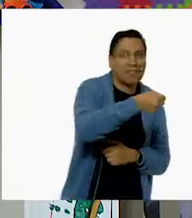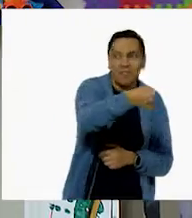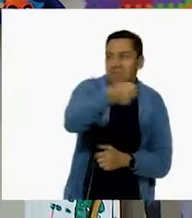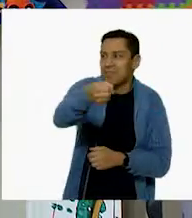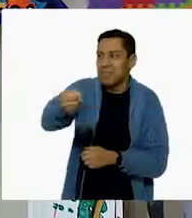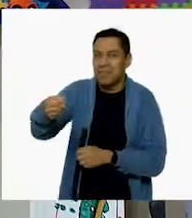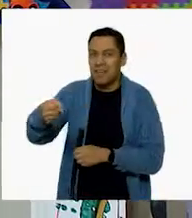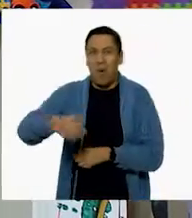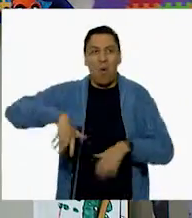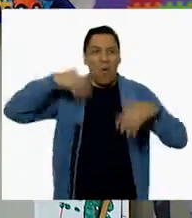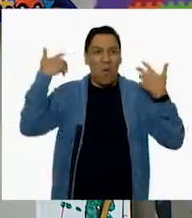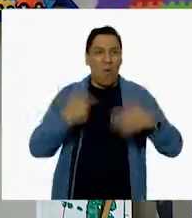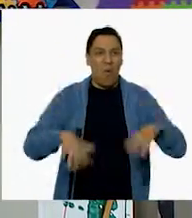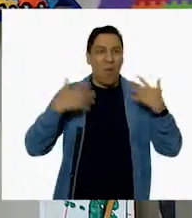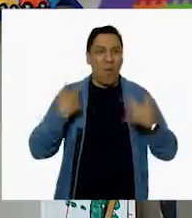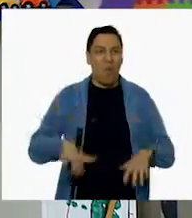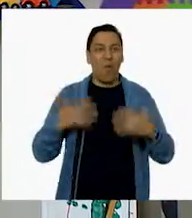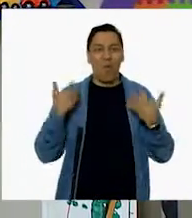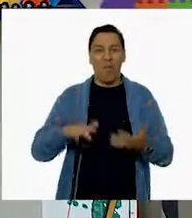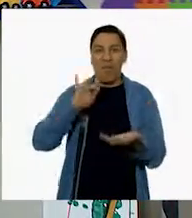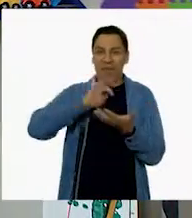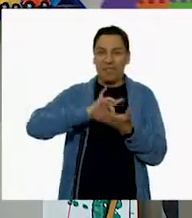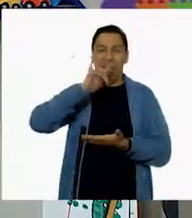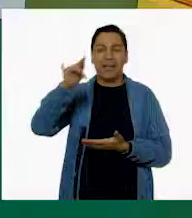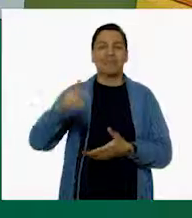Acá, allí. Un momento.